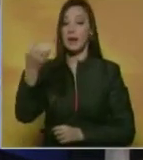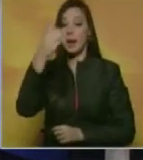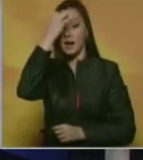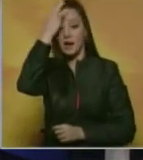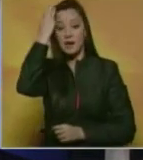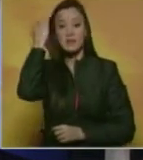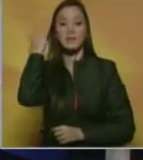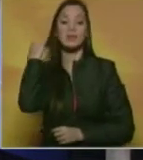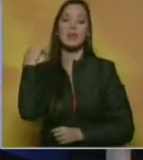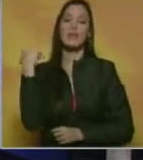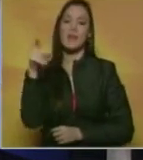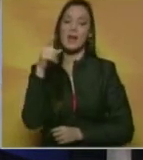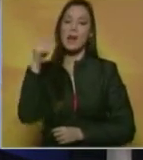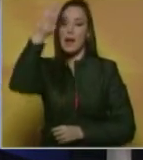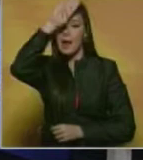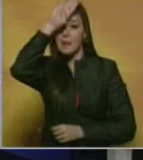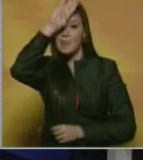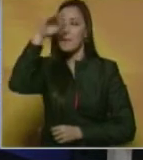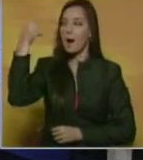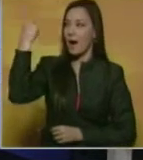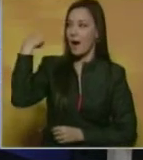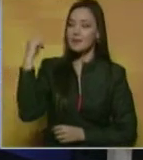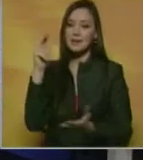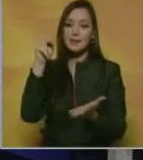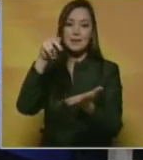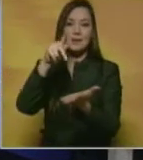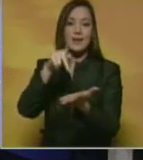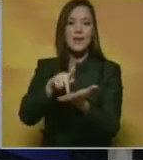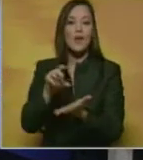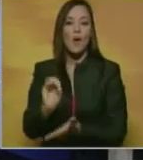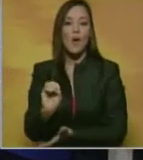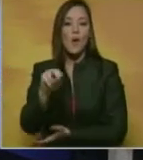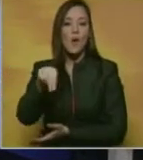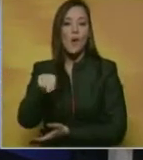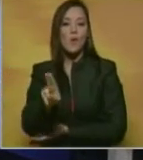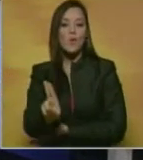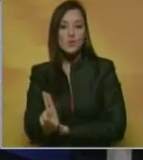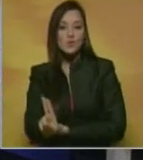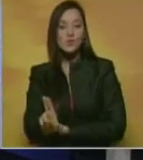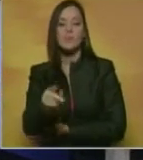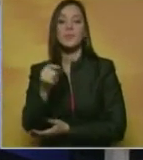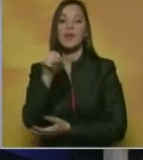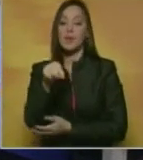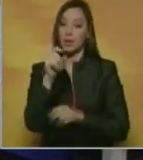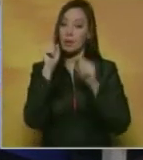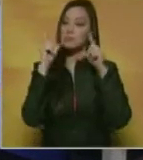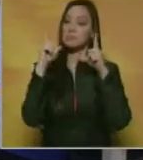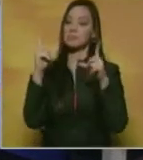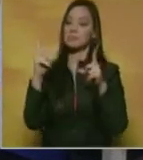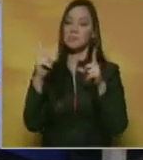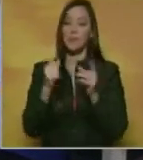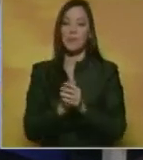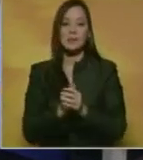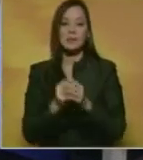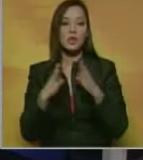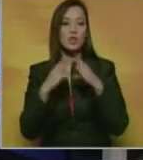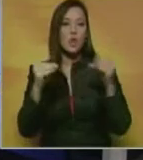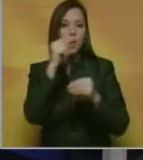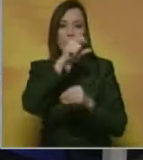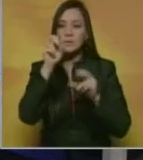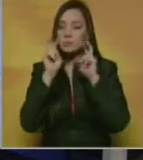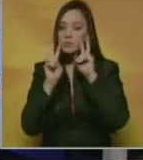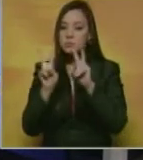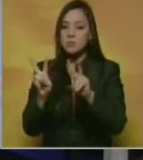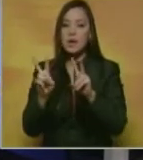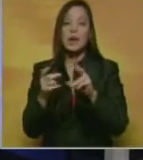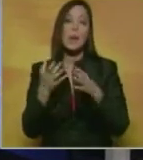discurso del Papa Francisco en la ONU y lo emblemático que es esto para el mundo, considerando que la mayoría de los países del mundo